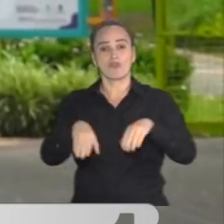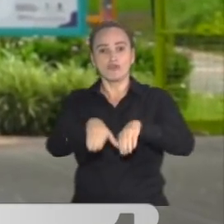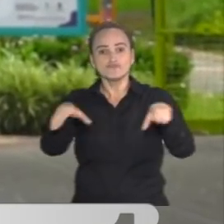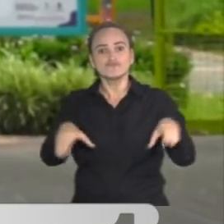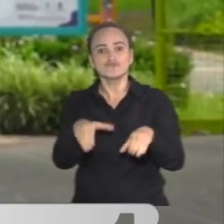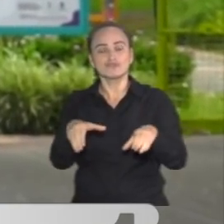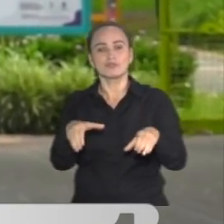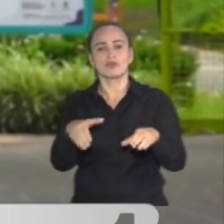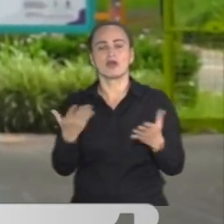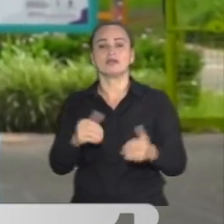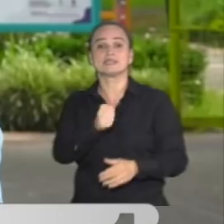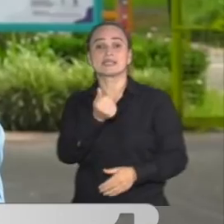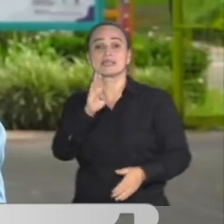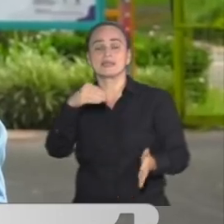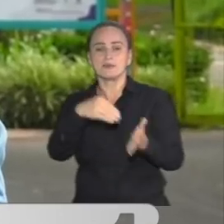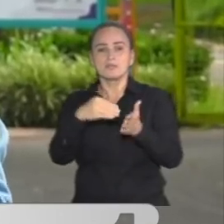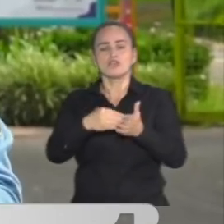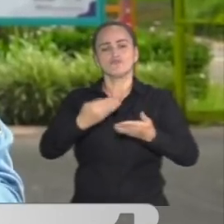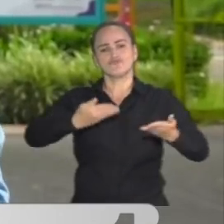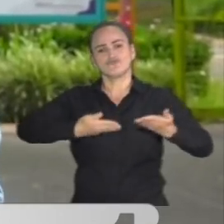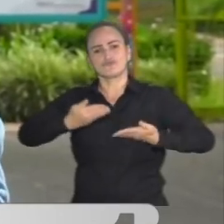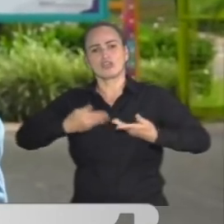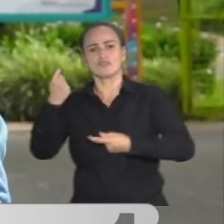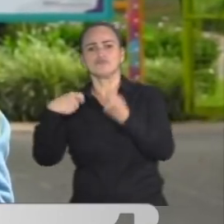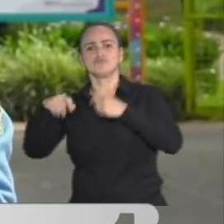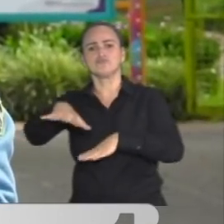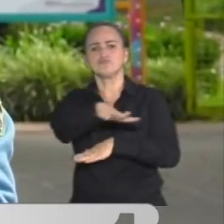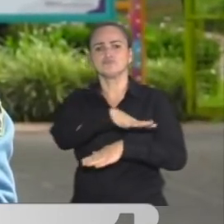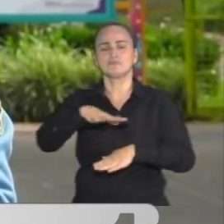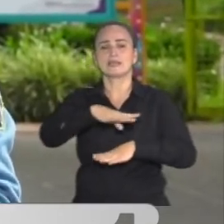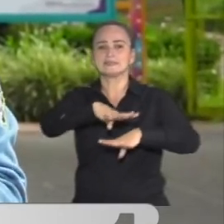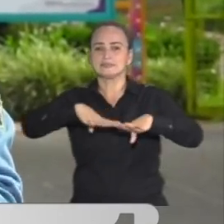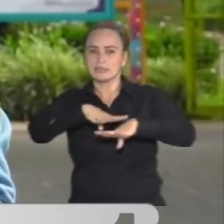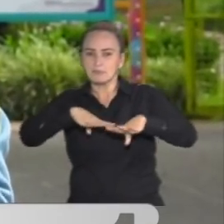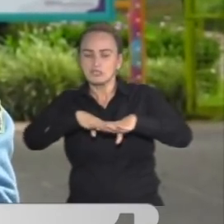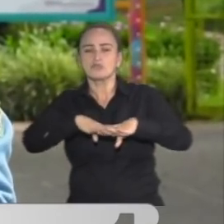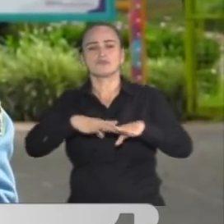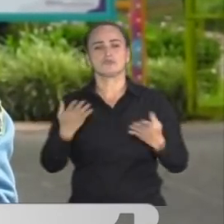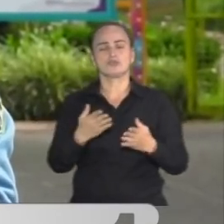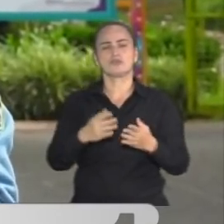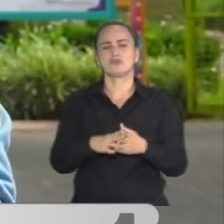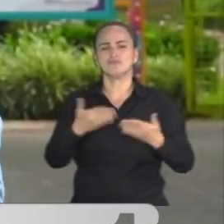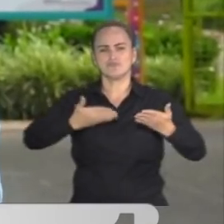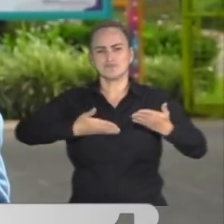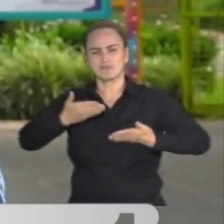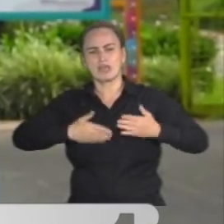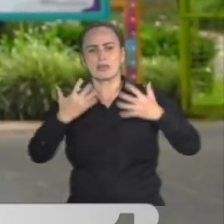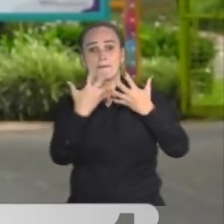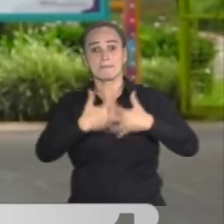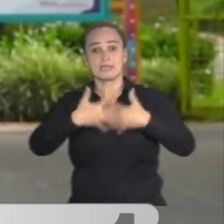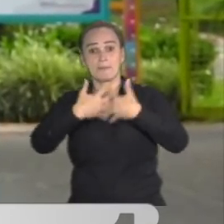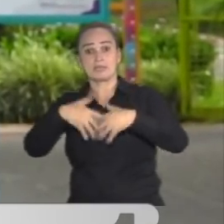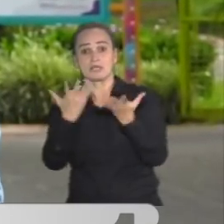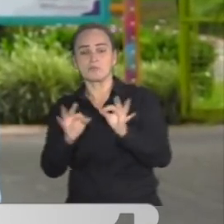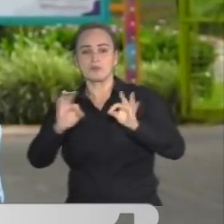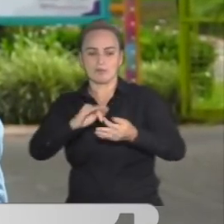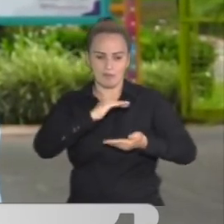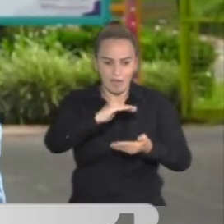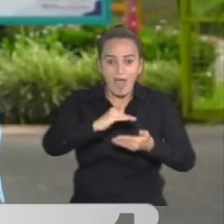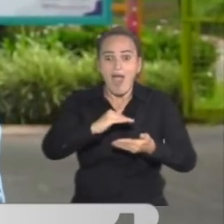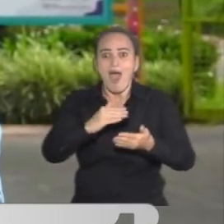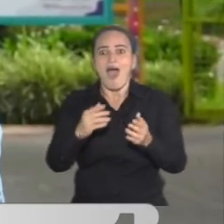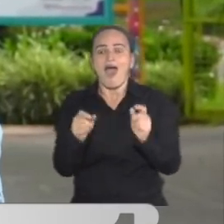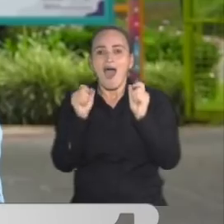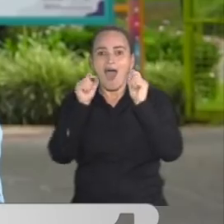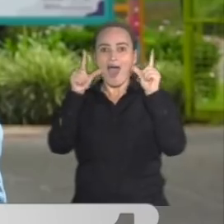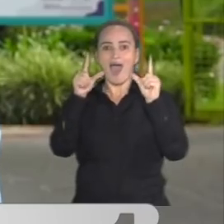realiza con los más de 10 mil establecimientos de comercio del sector formal de San Victorino. Los cientos de empresarios para llevar un poco de felicidad a los